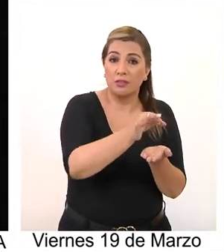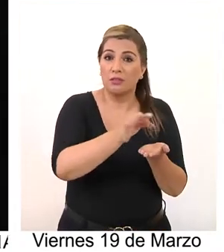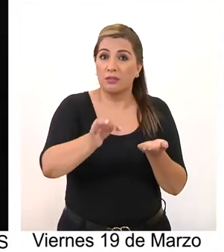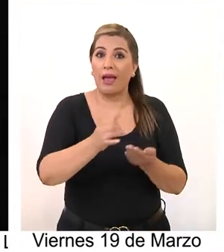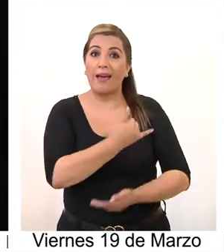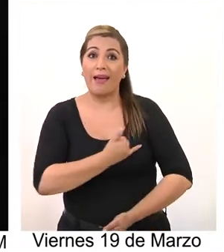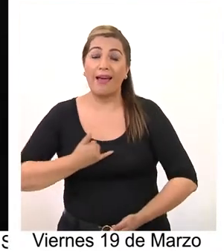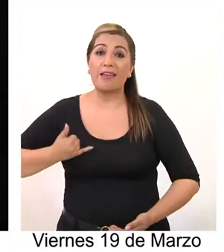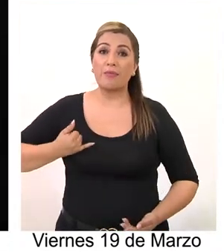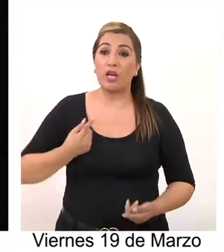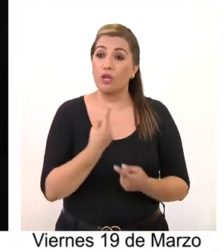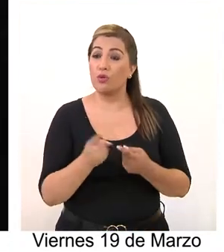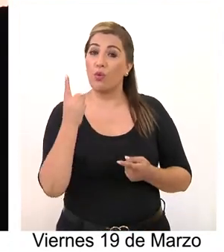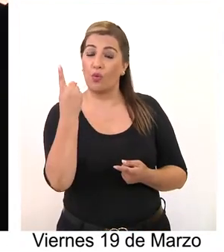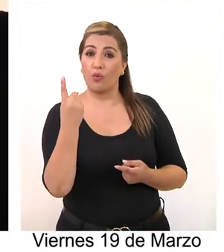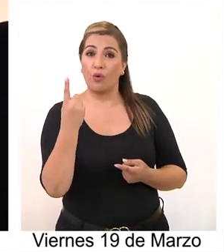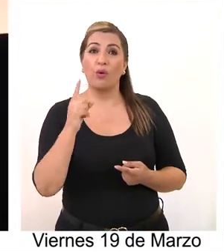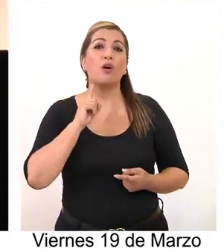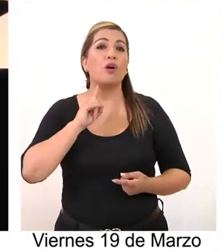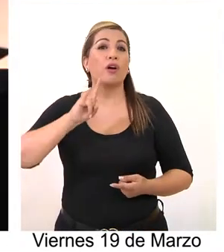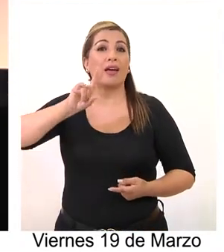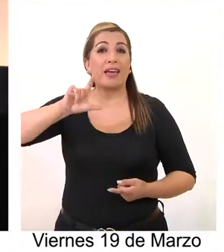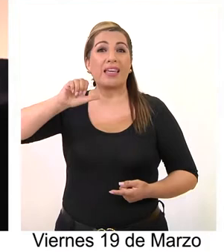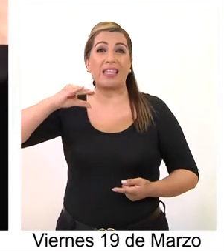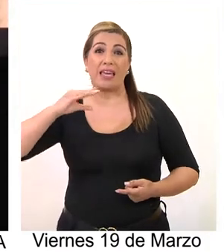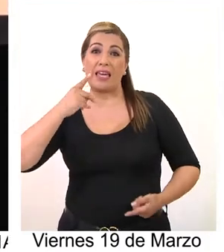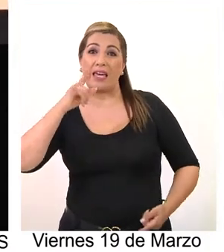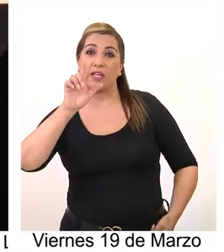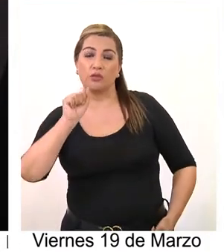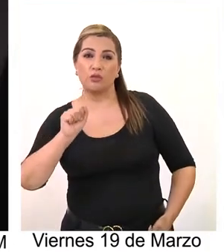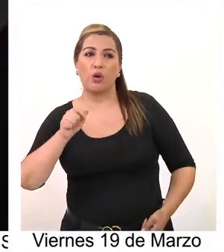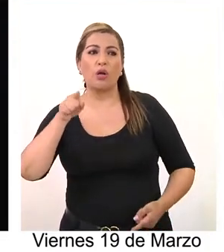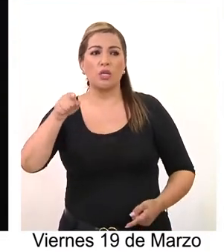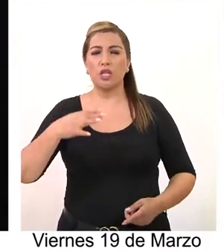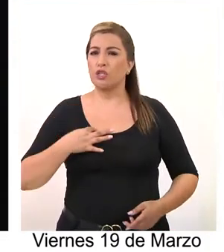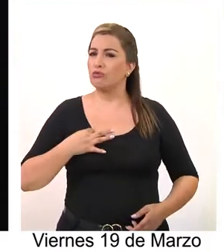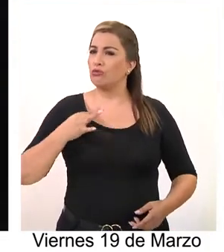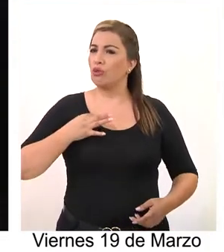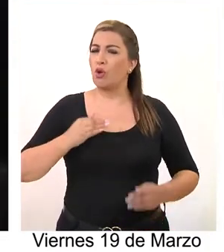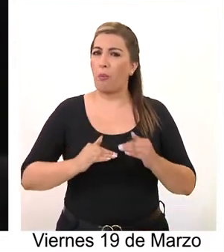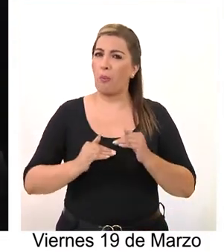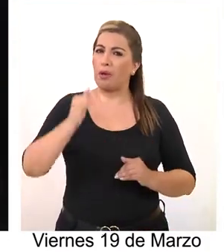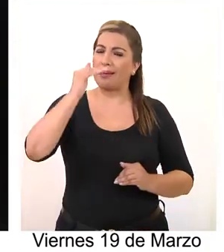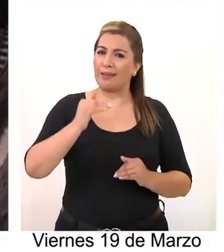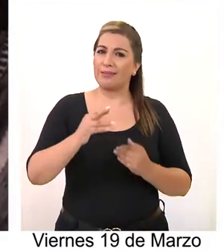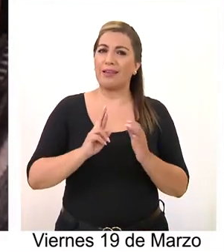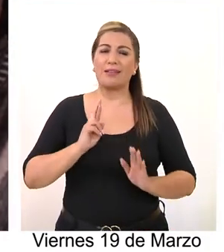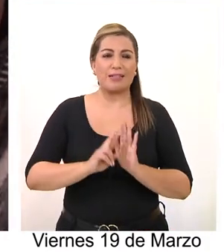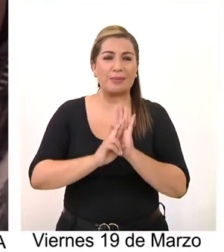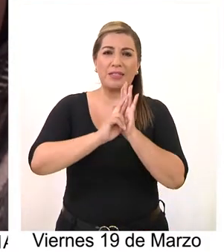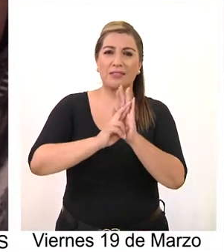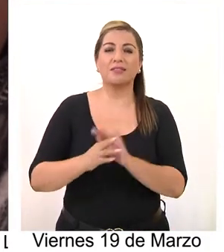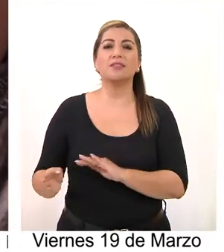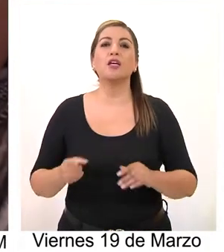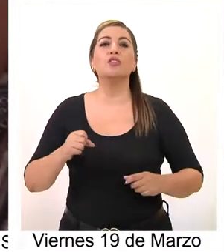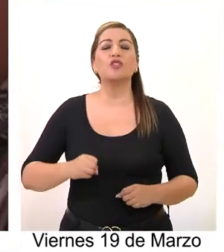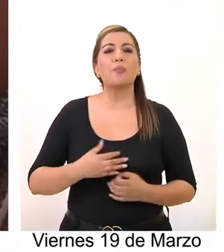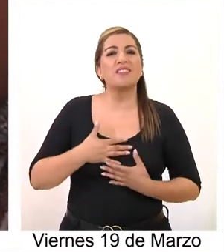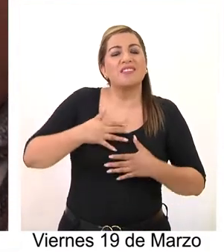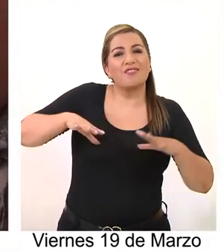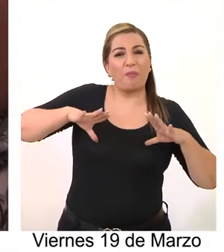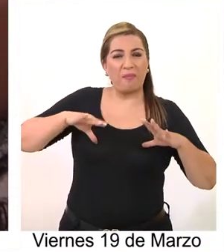dos de ellos son para el pueblo aymara y uno para el quechua, ciudadanos con alta representación en nuestra región.